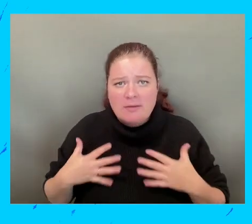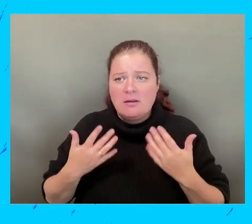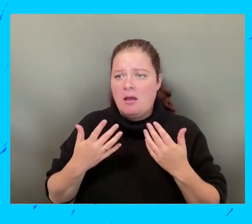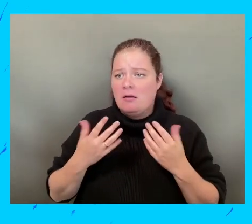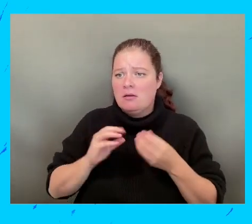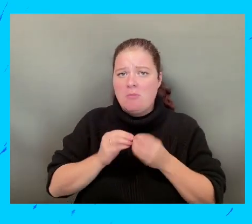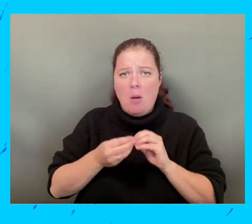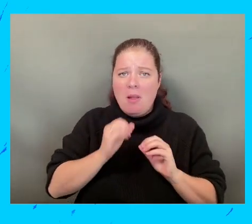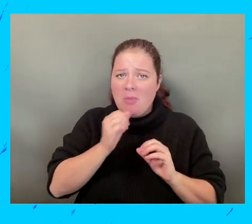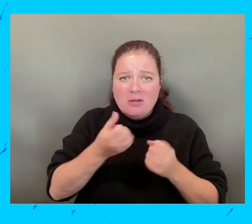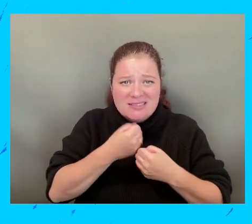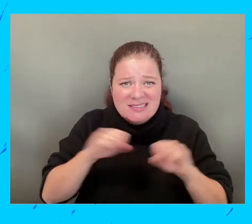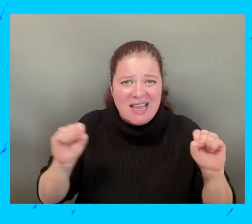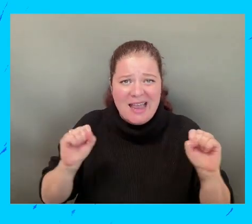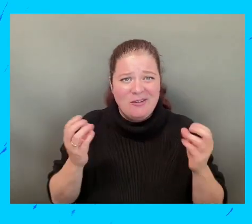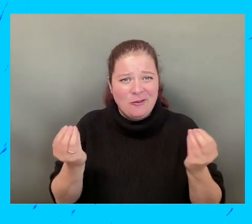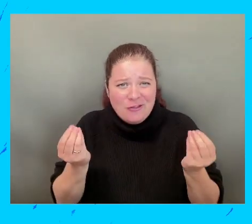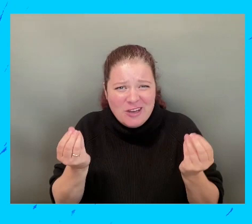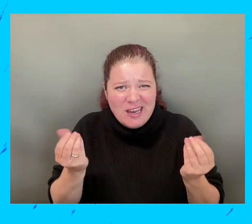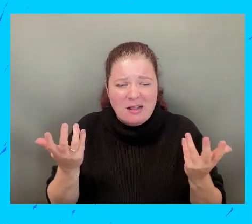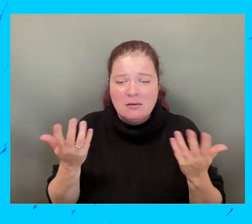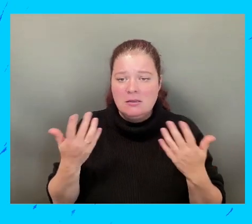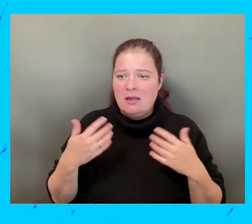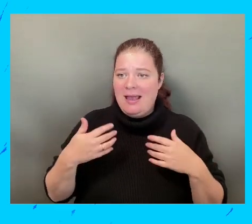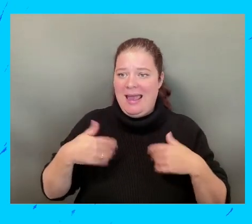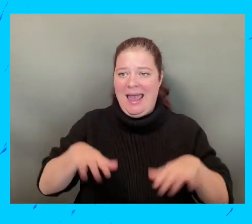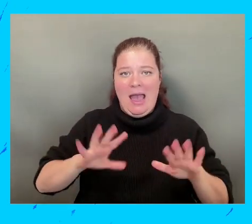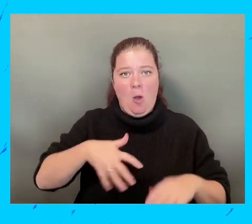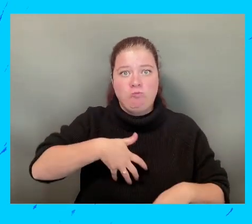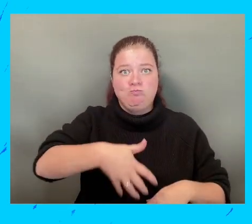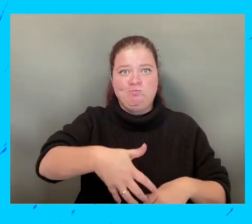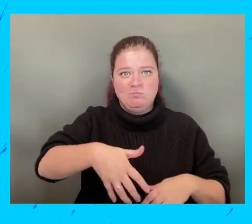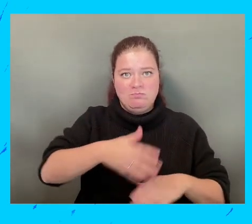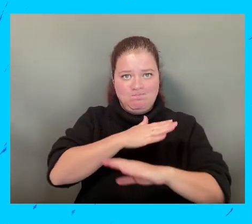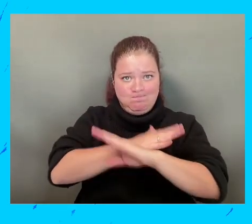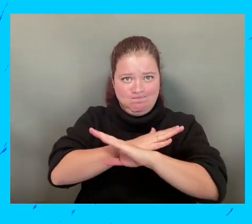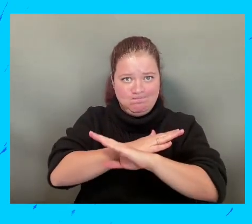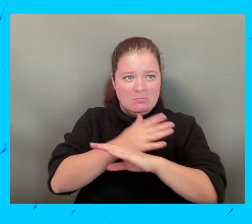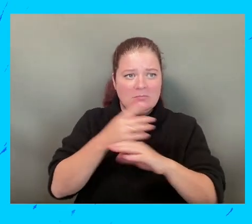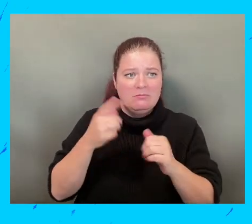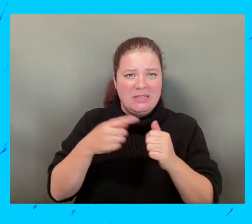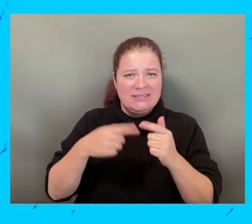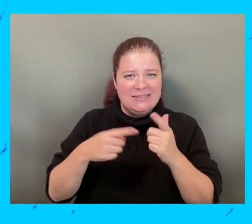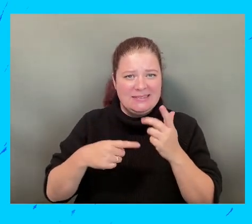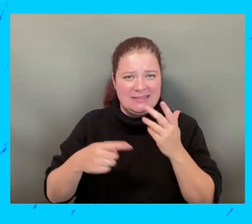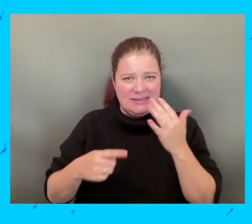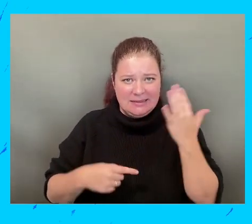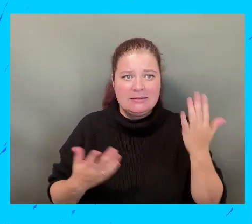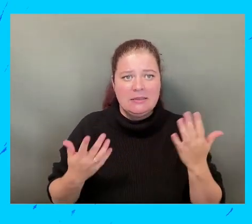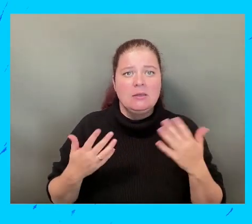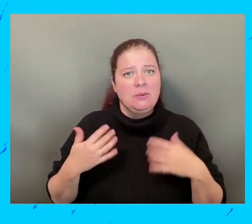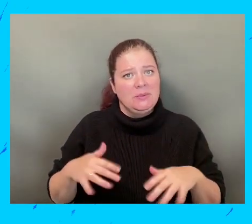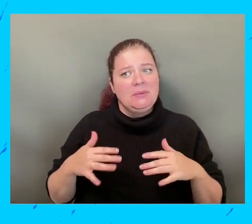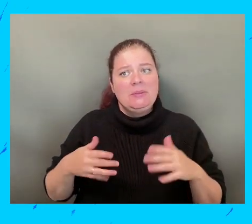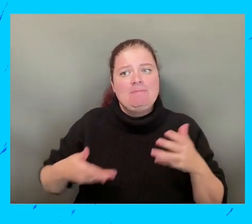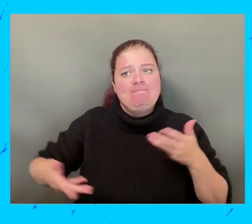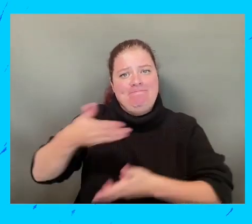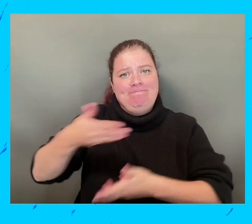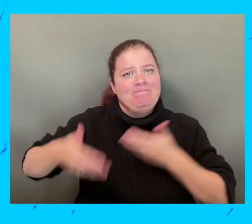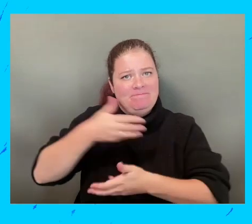género. Acceso a servicios seguros, sea, por ejemplo, a contraceptos de vivos o